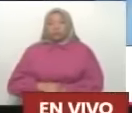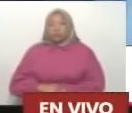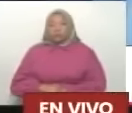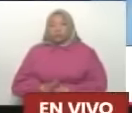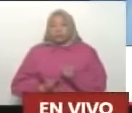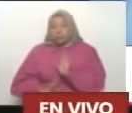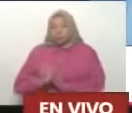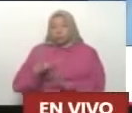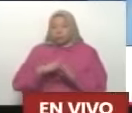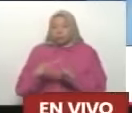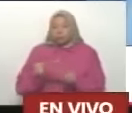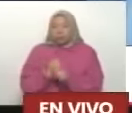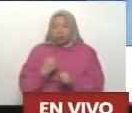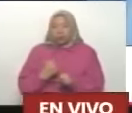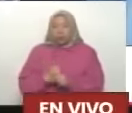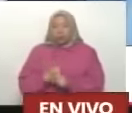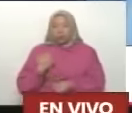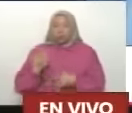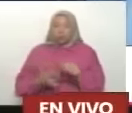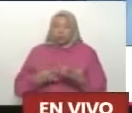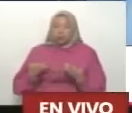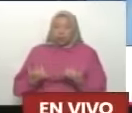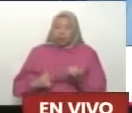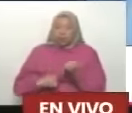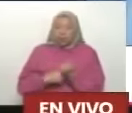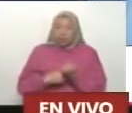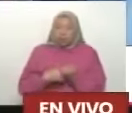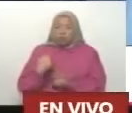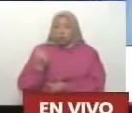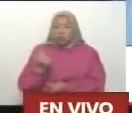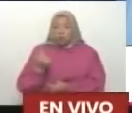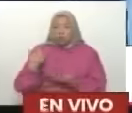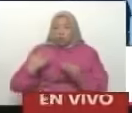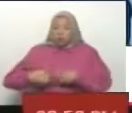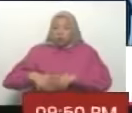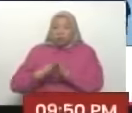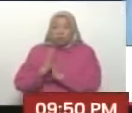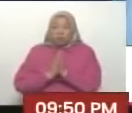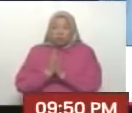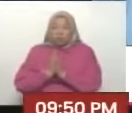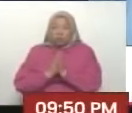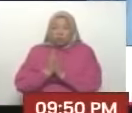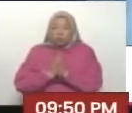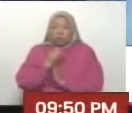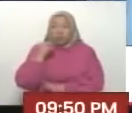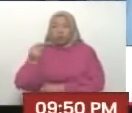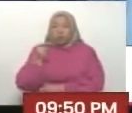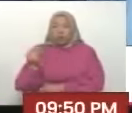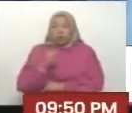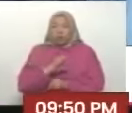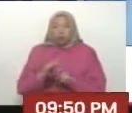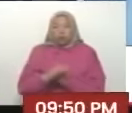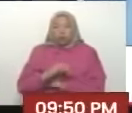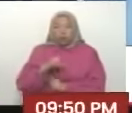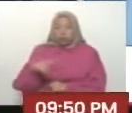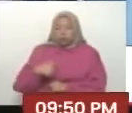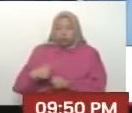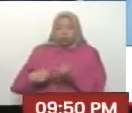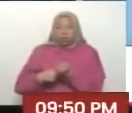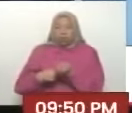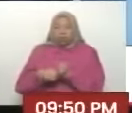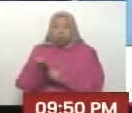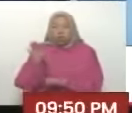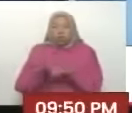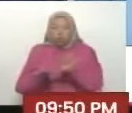desarrollen en todos sus vértices, todo lo que es el apoyo económico para el emprendimiento de la juventud, el apoyo cultural, el apoyo en el